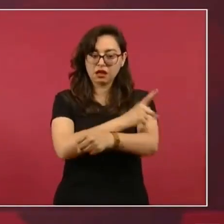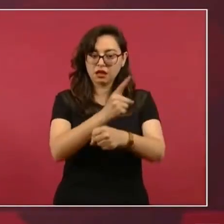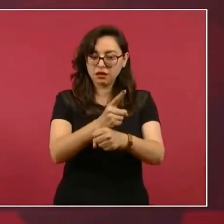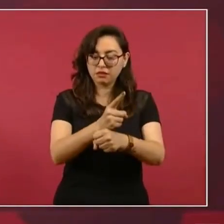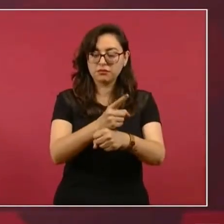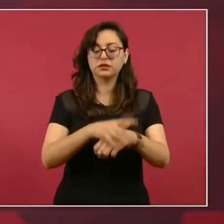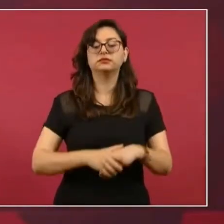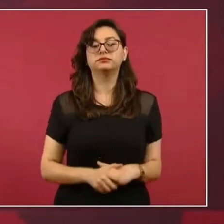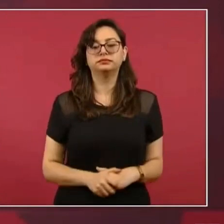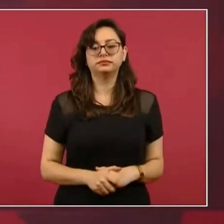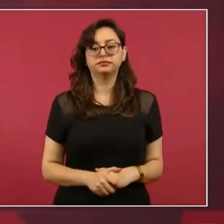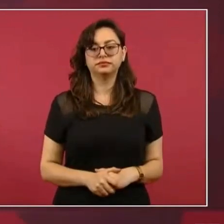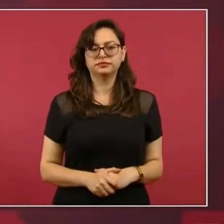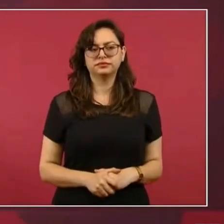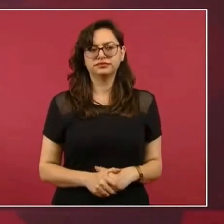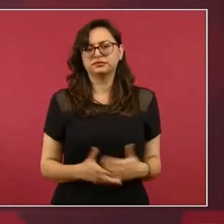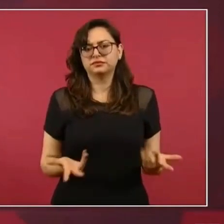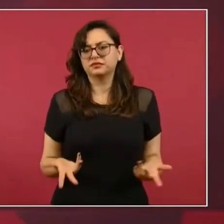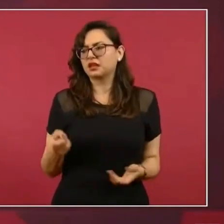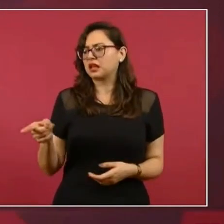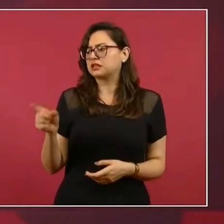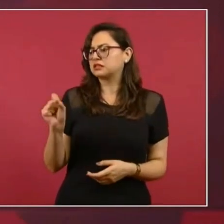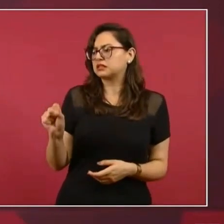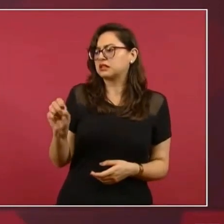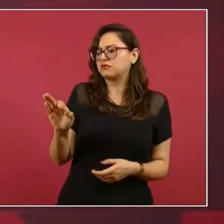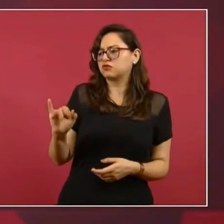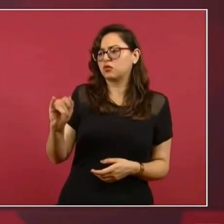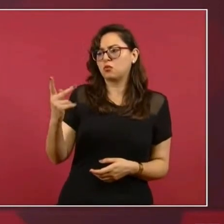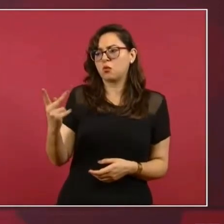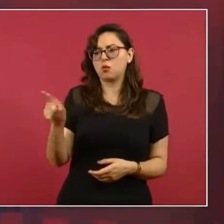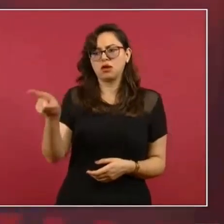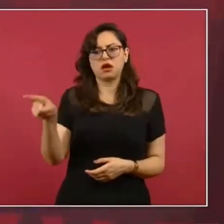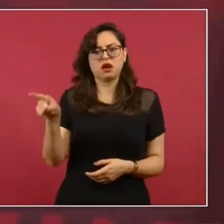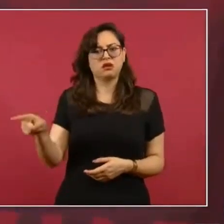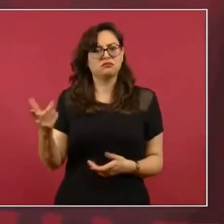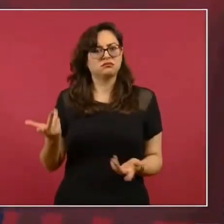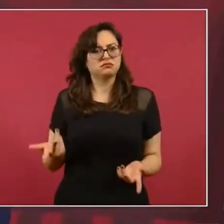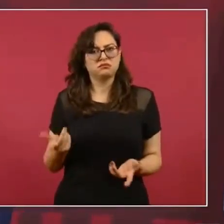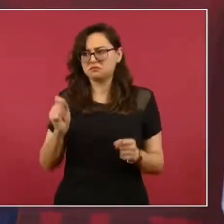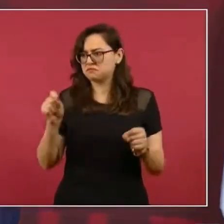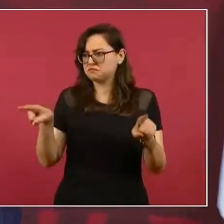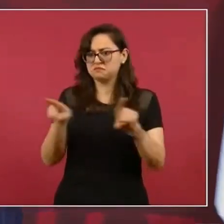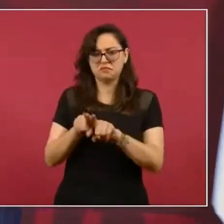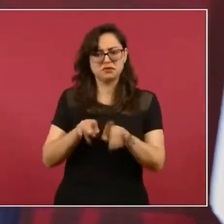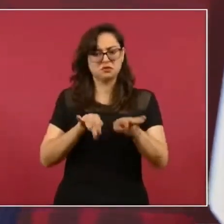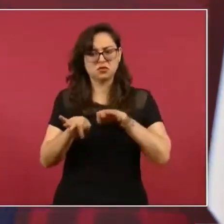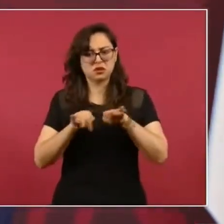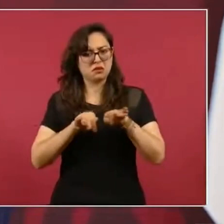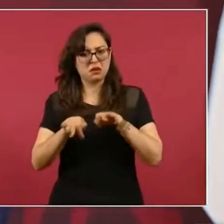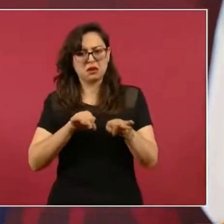La Secretaría de la Función Pública. La ¿Qué no existe?